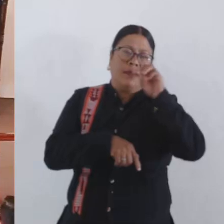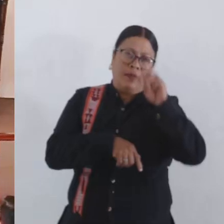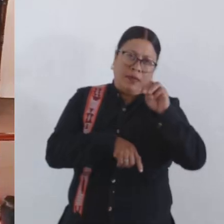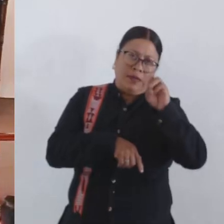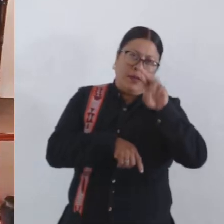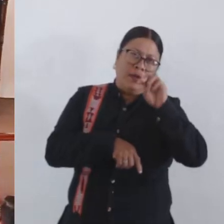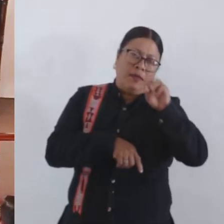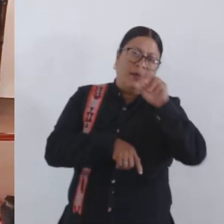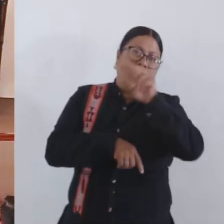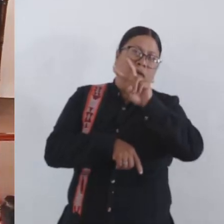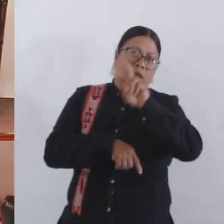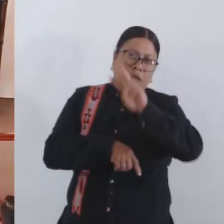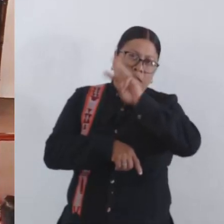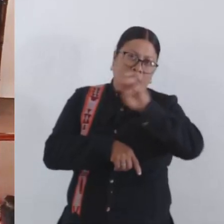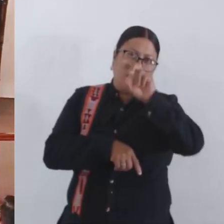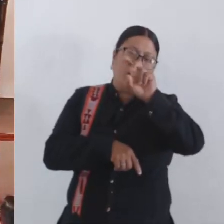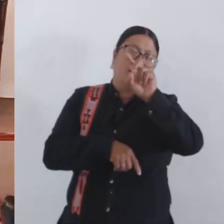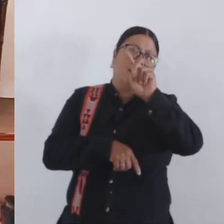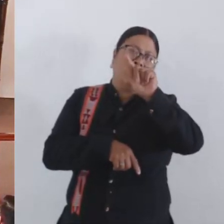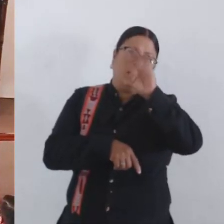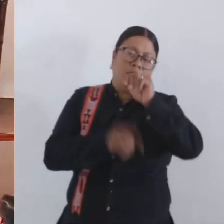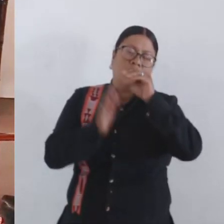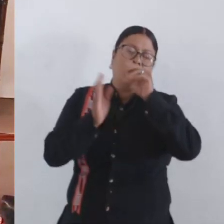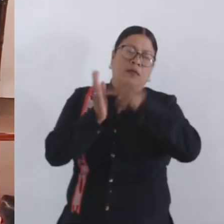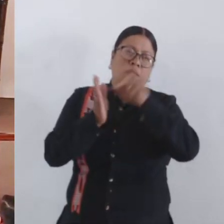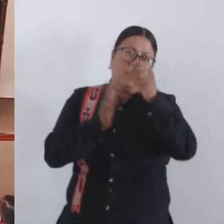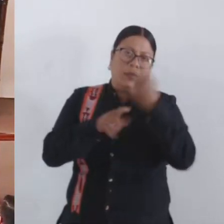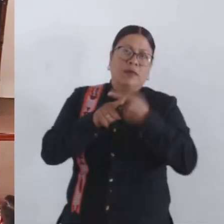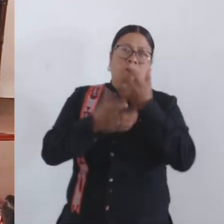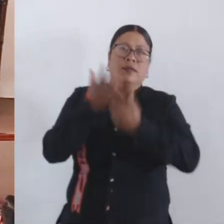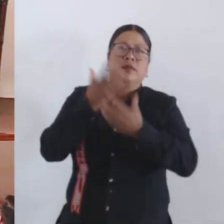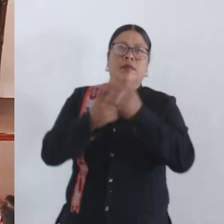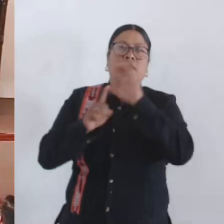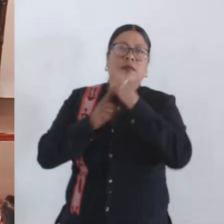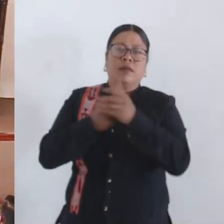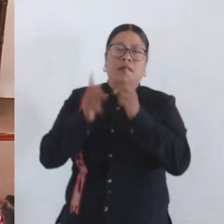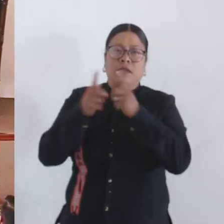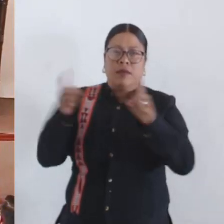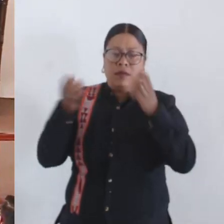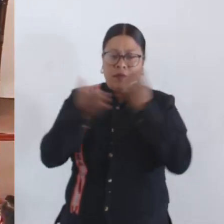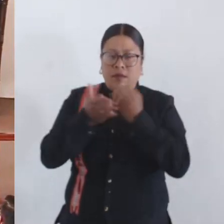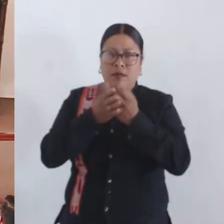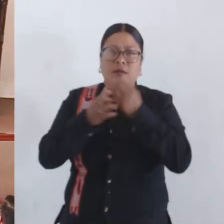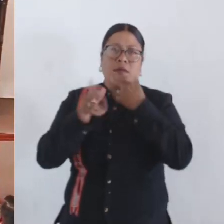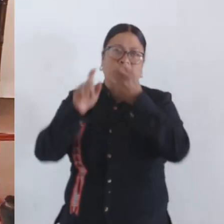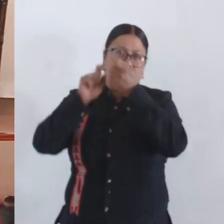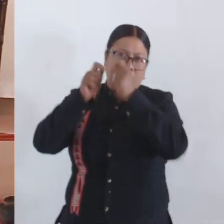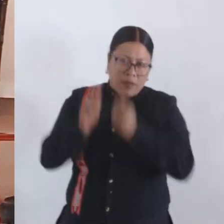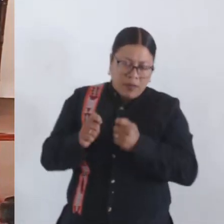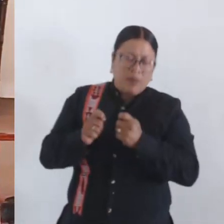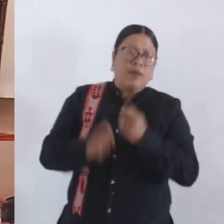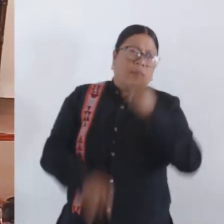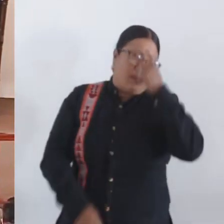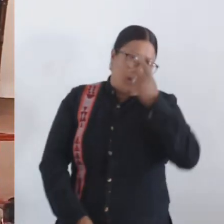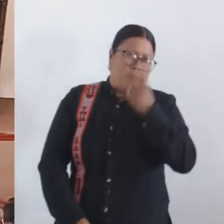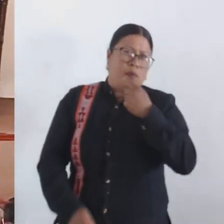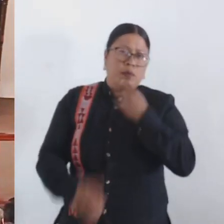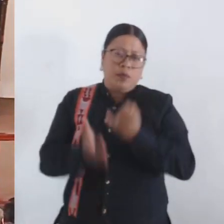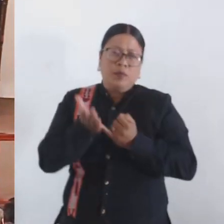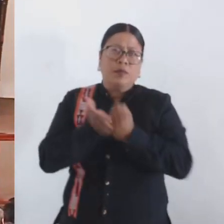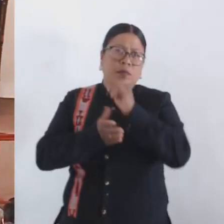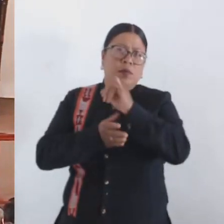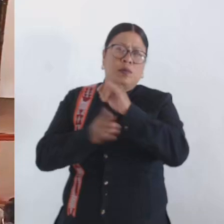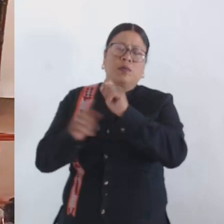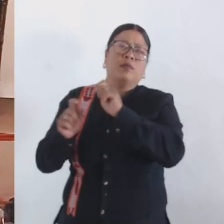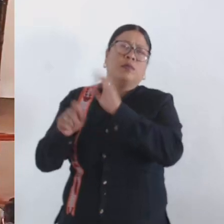-IMR-379-2024, emitido por la Comisión de Desarrollo Económico y Mejora Regulatoria, mediante el que se determina que es